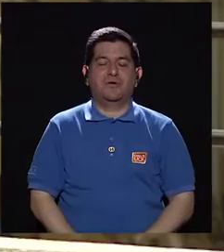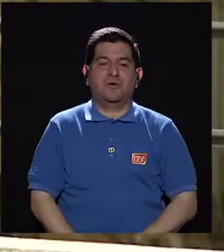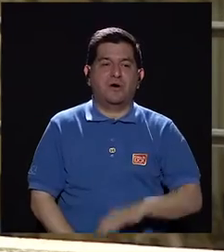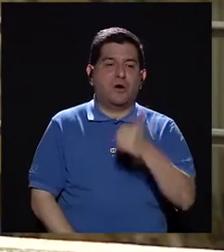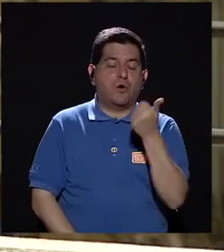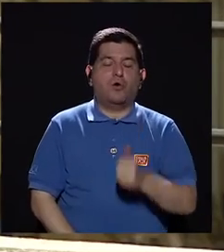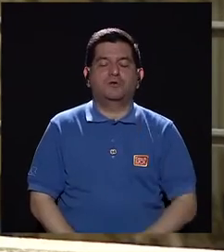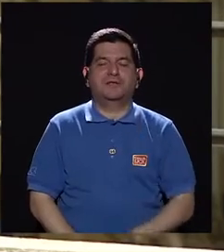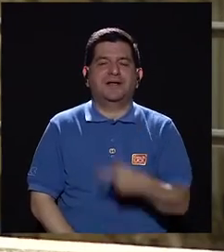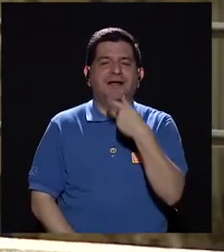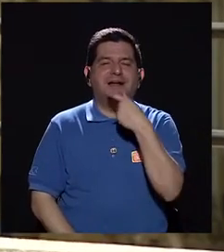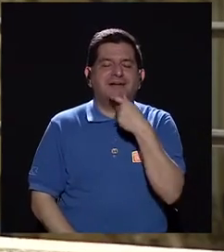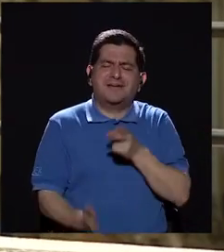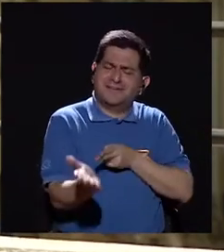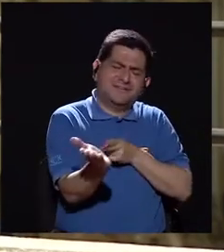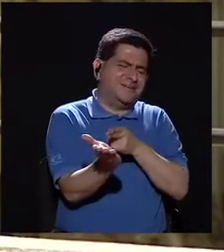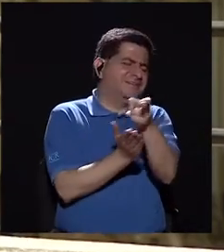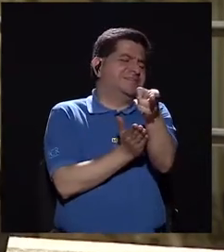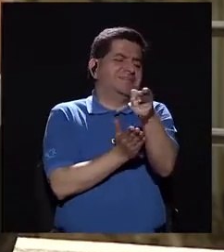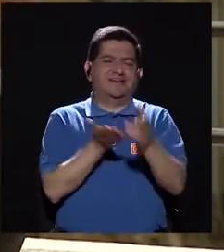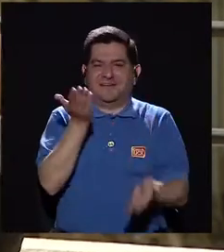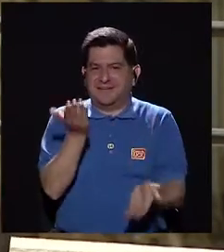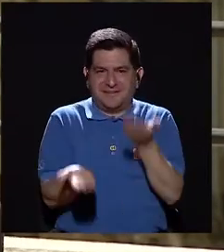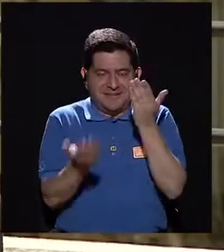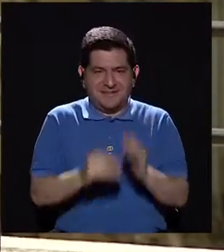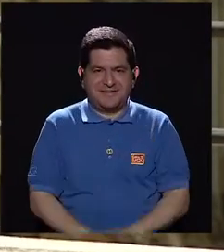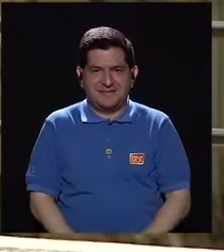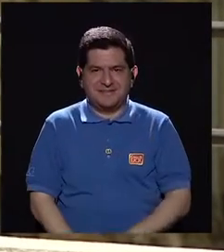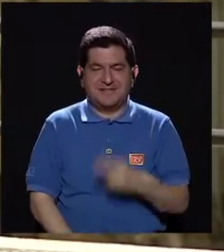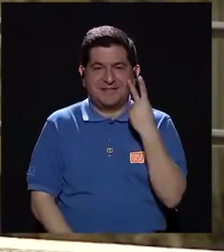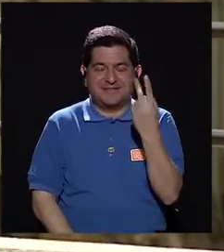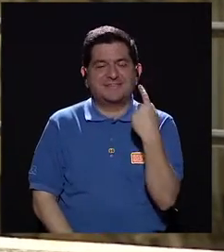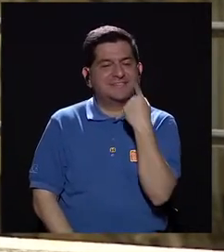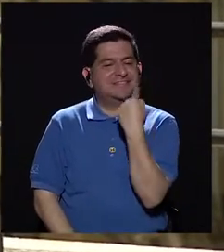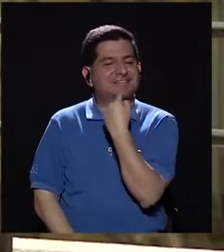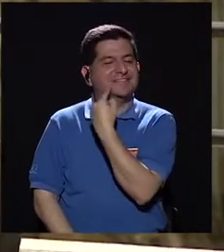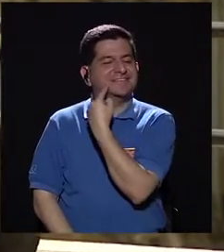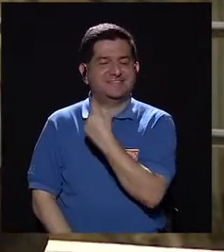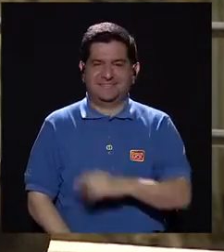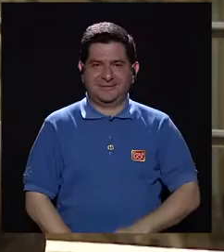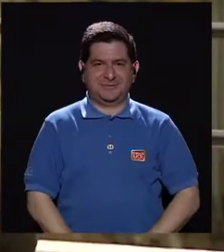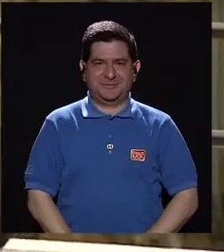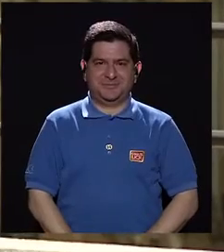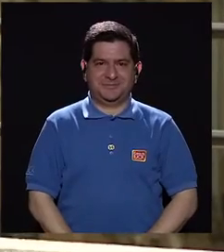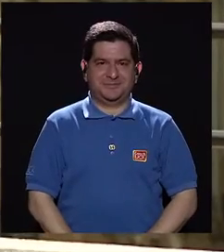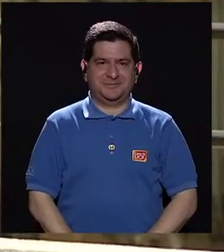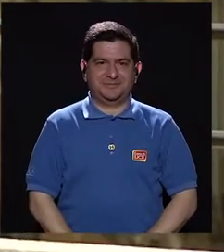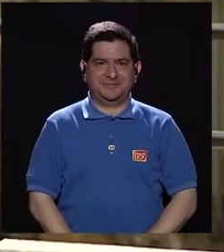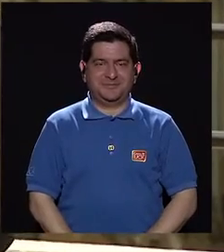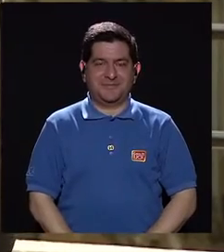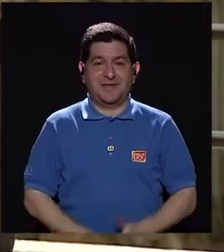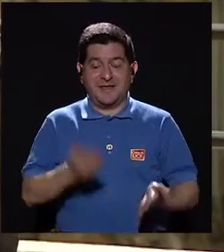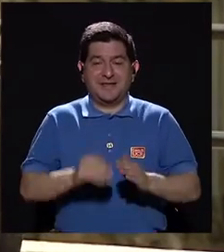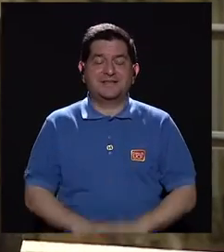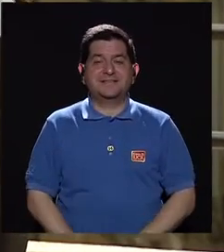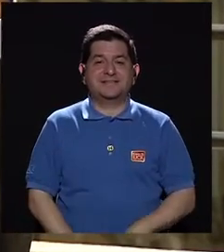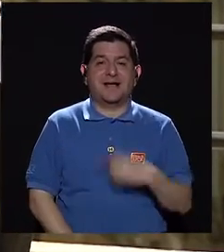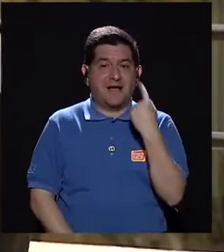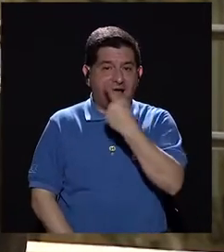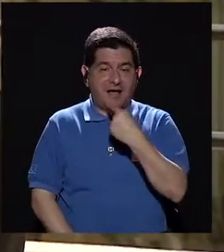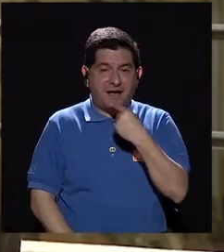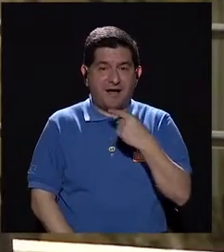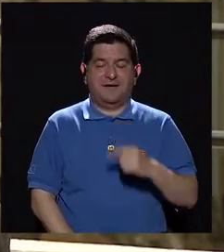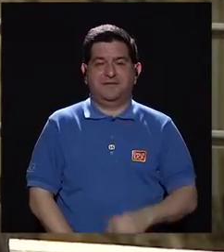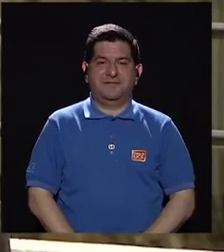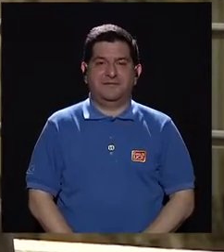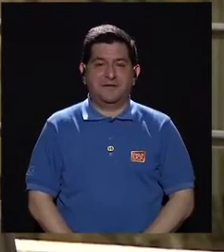la risa franca, que llaman franca, que es un poco que se nos vean los dientes y se abra más la boca.